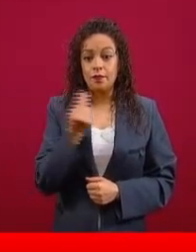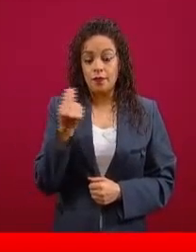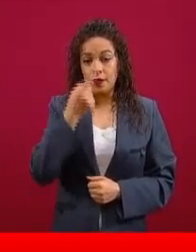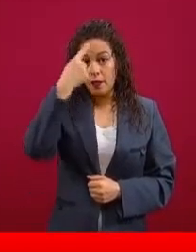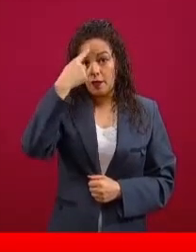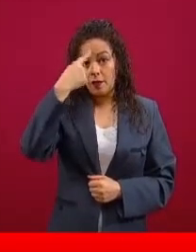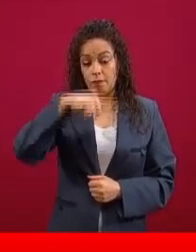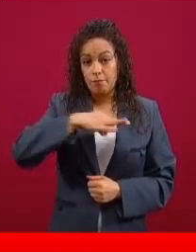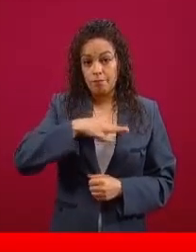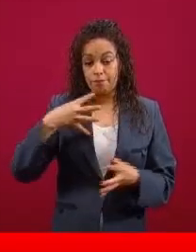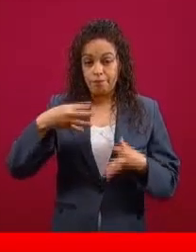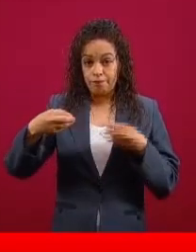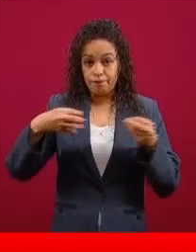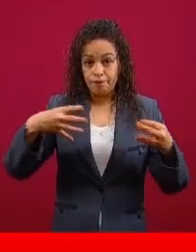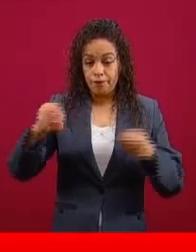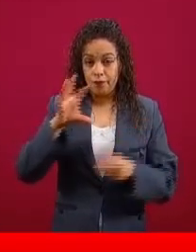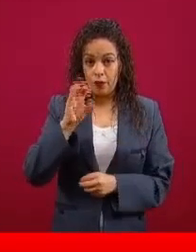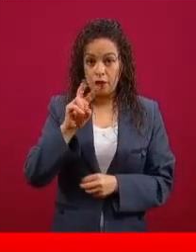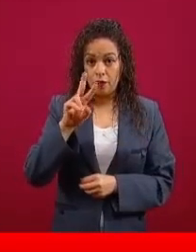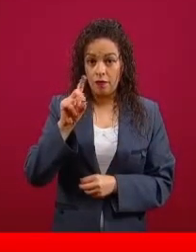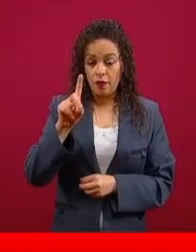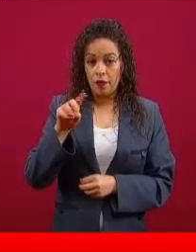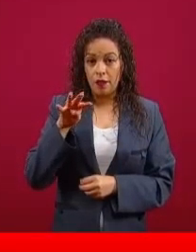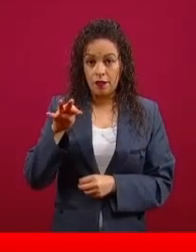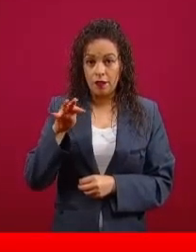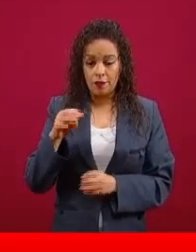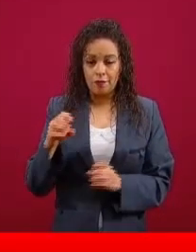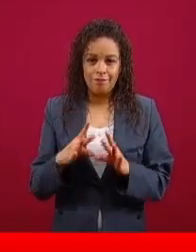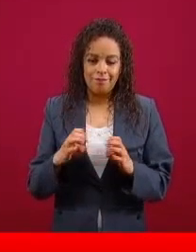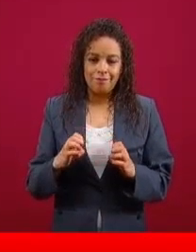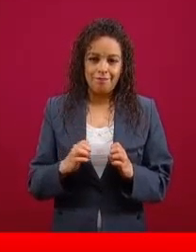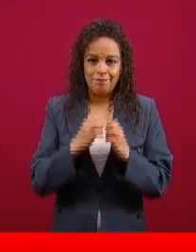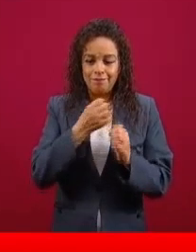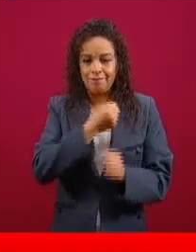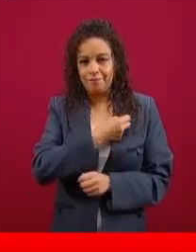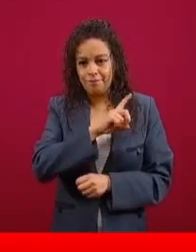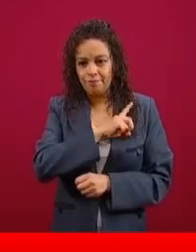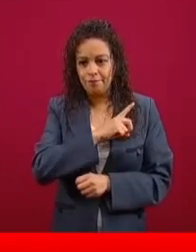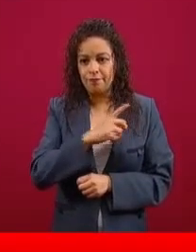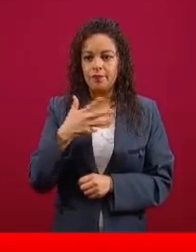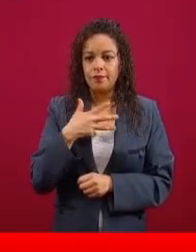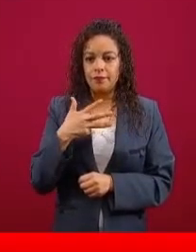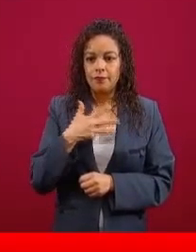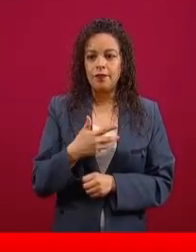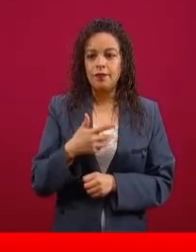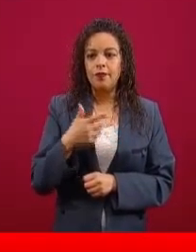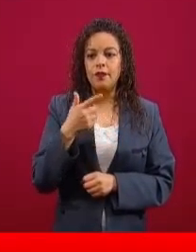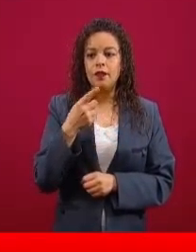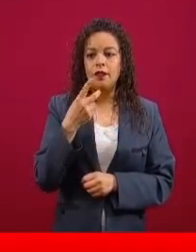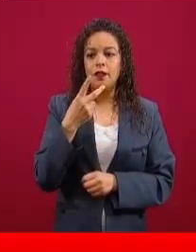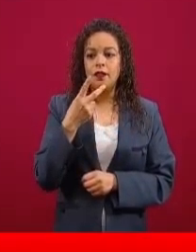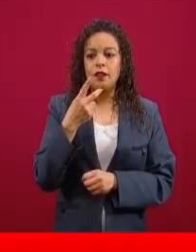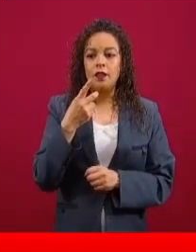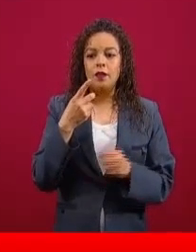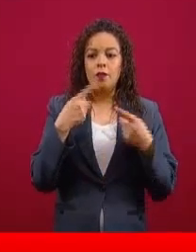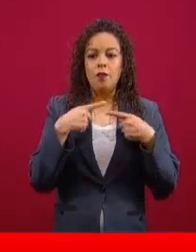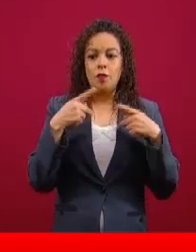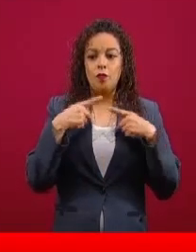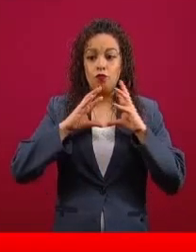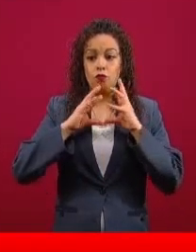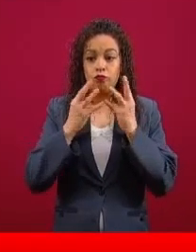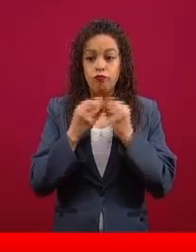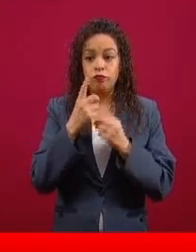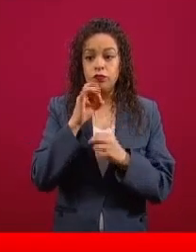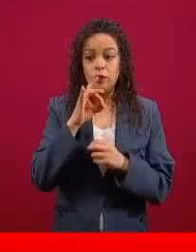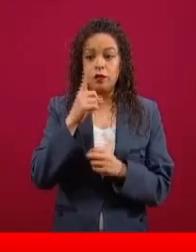para el COVID-19 tenemos 18 mil 632 hombres apoyando esta actividad.